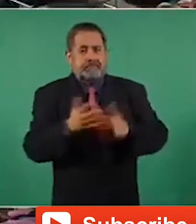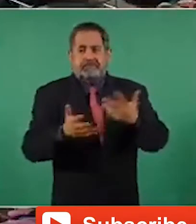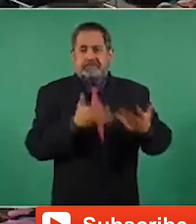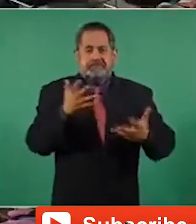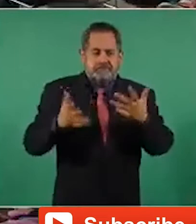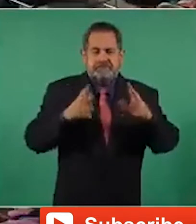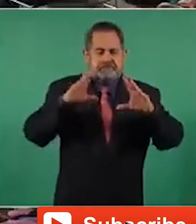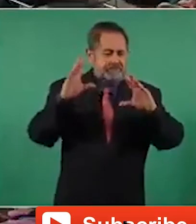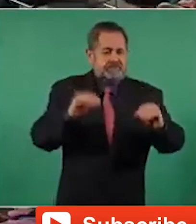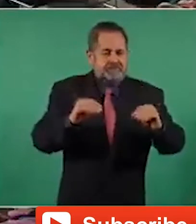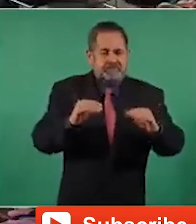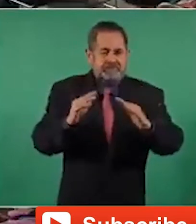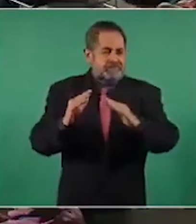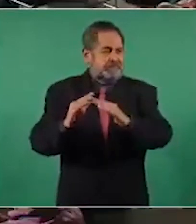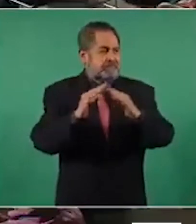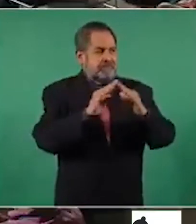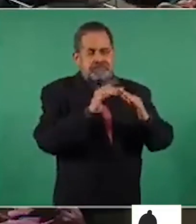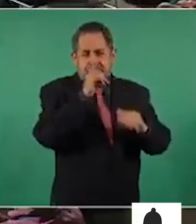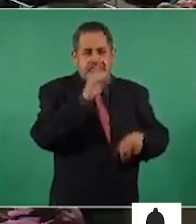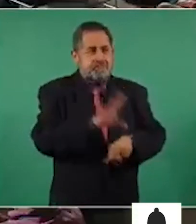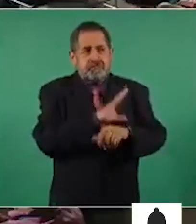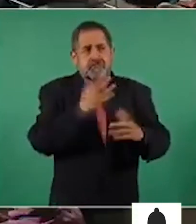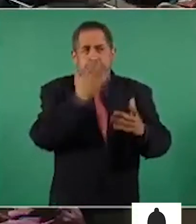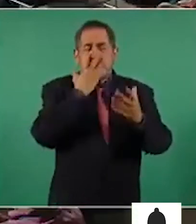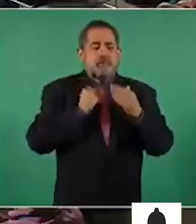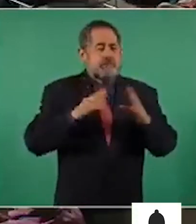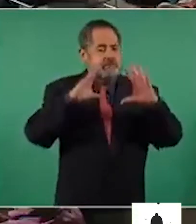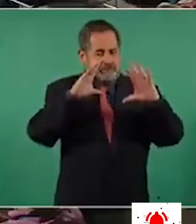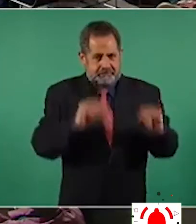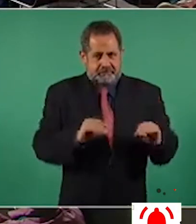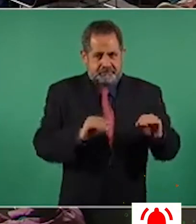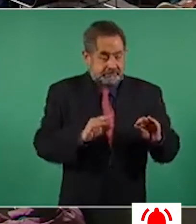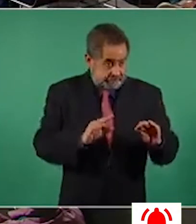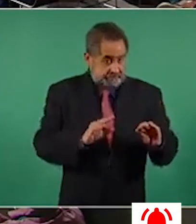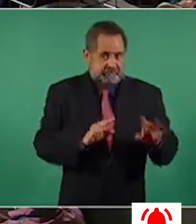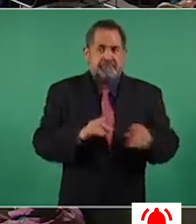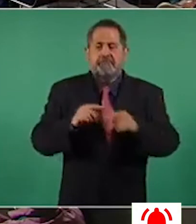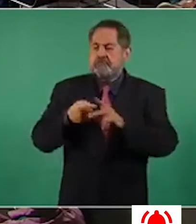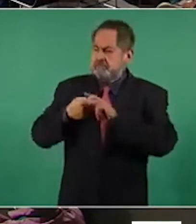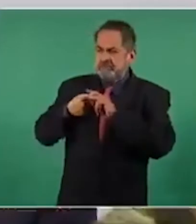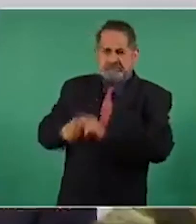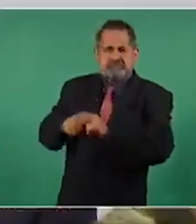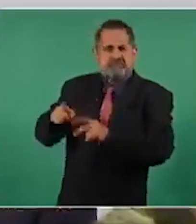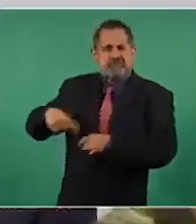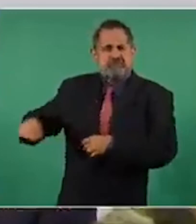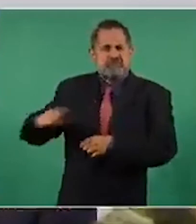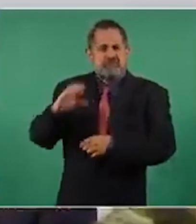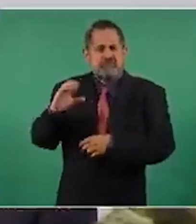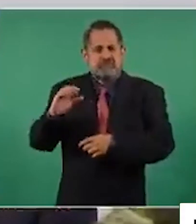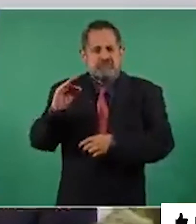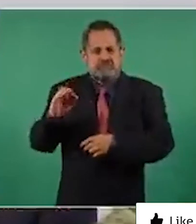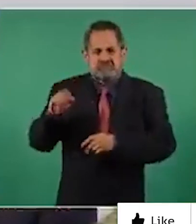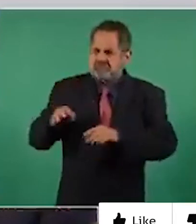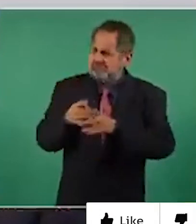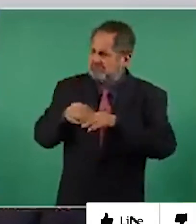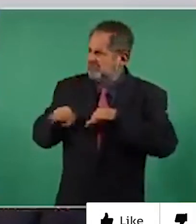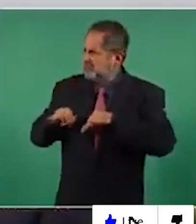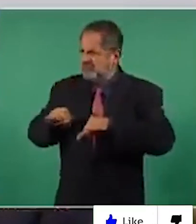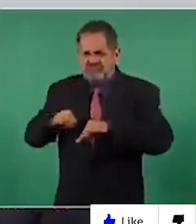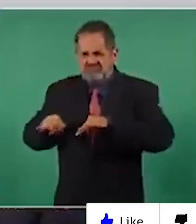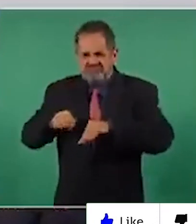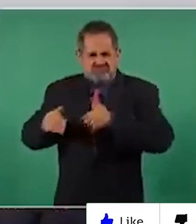de hogares, y empiezan a trabajar